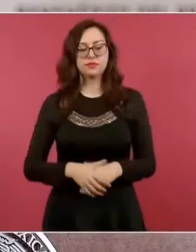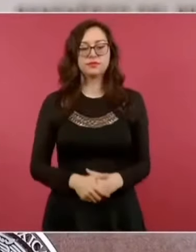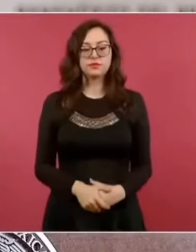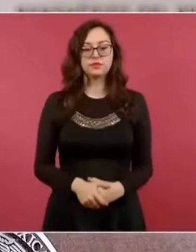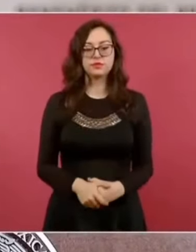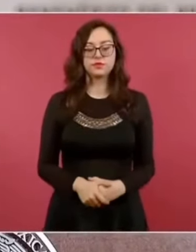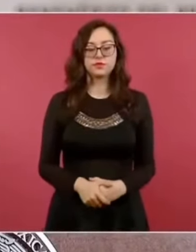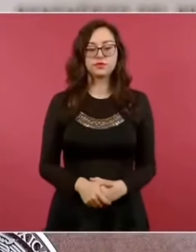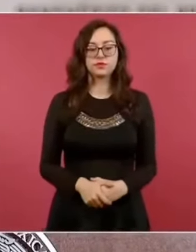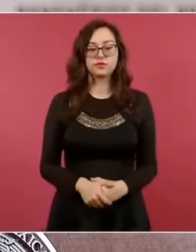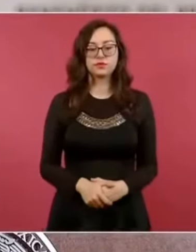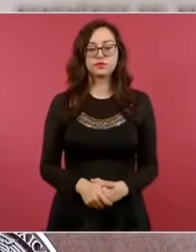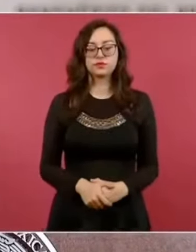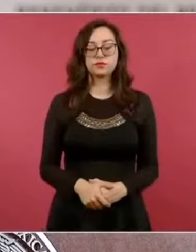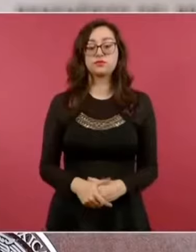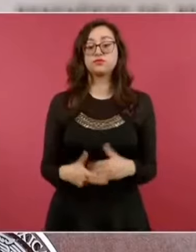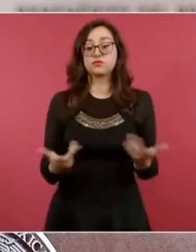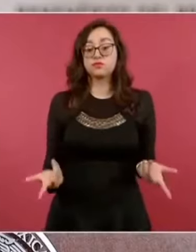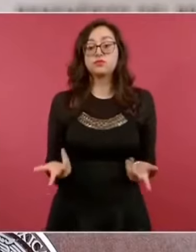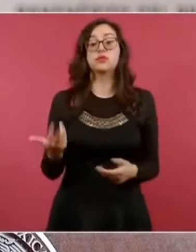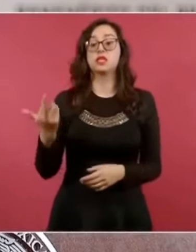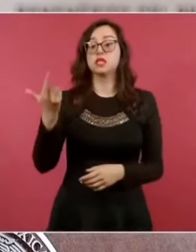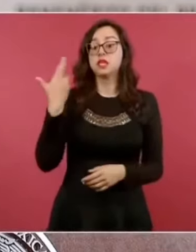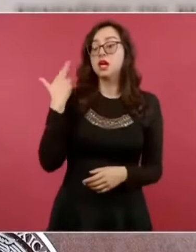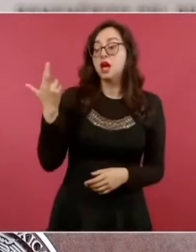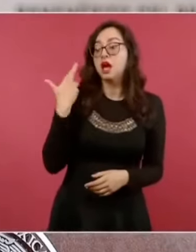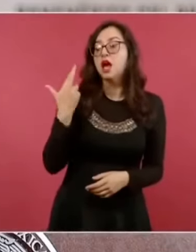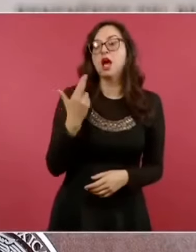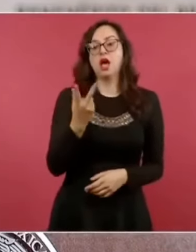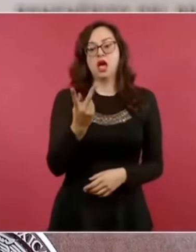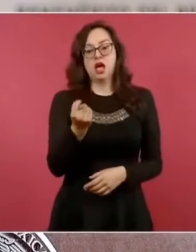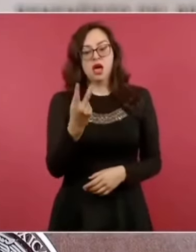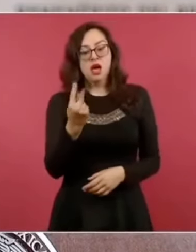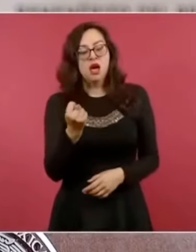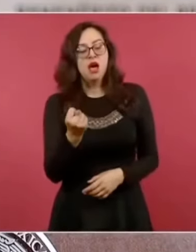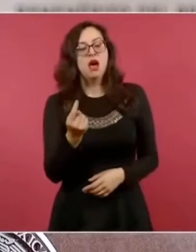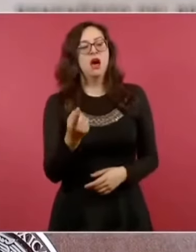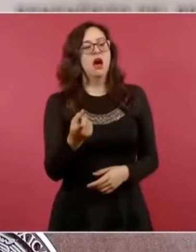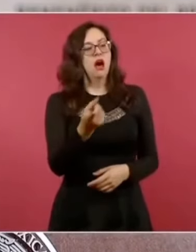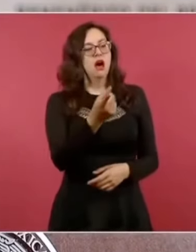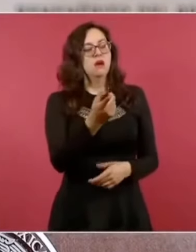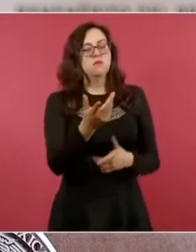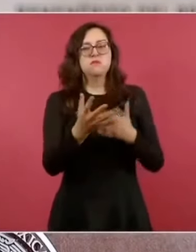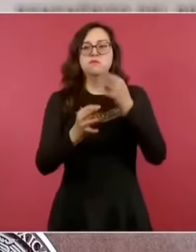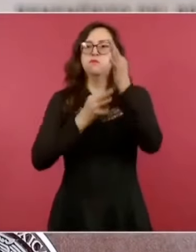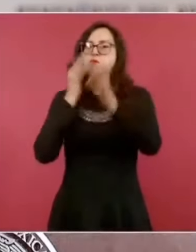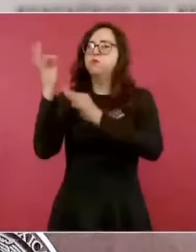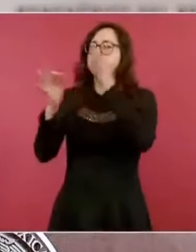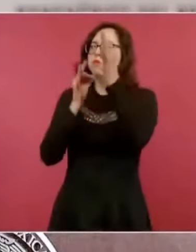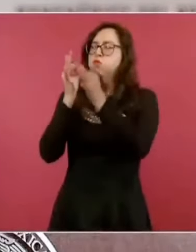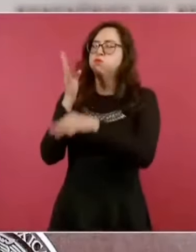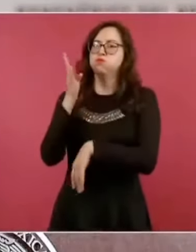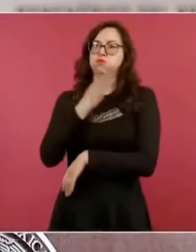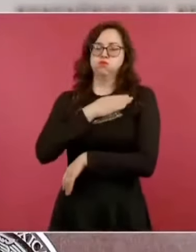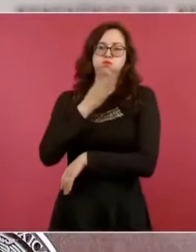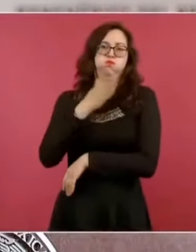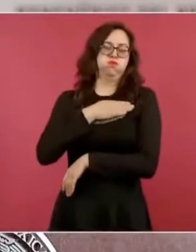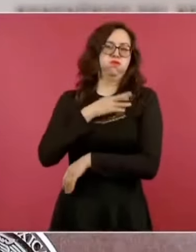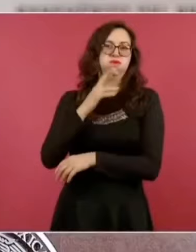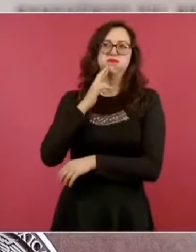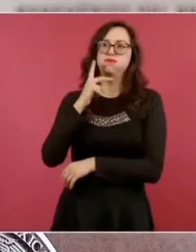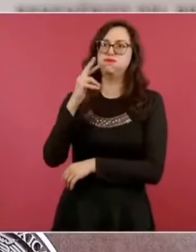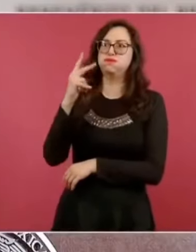para muchos conductores de radio y televisión, las buenas noticias para México no son buenas para ellos.